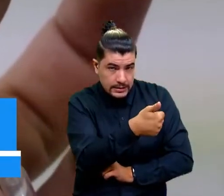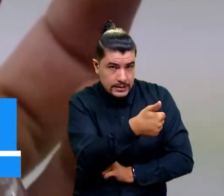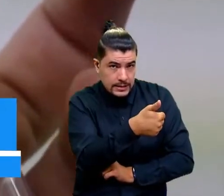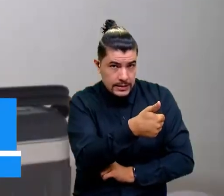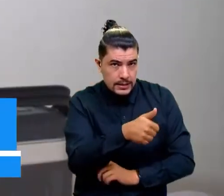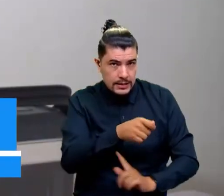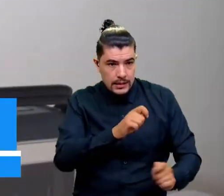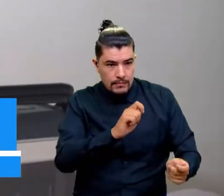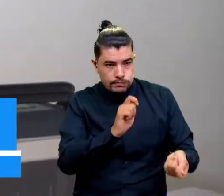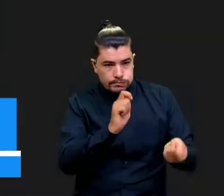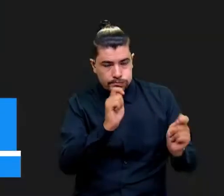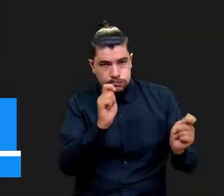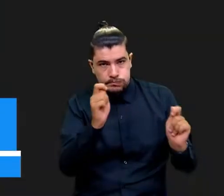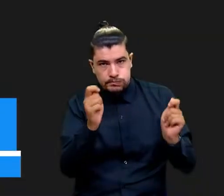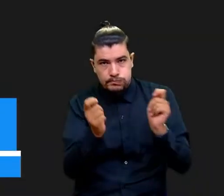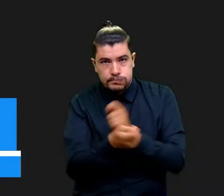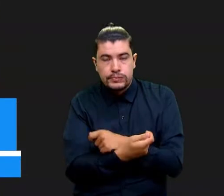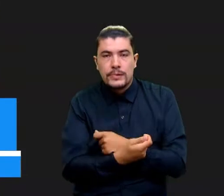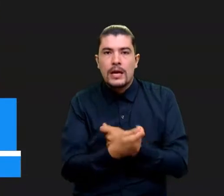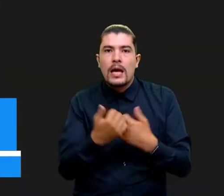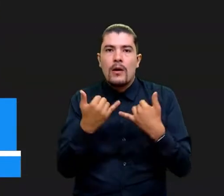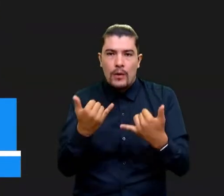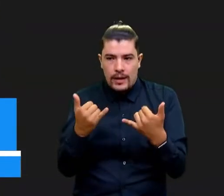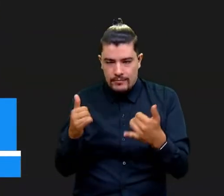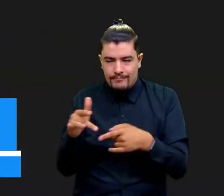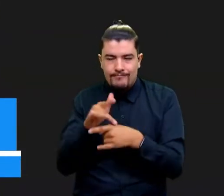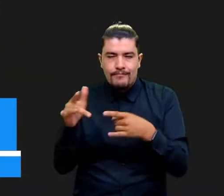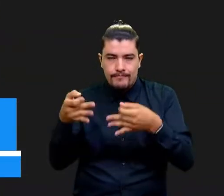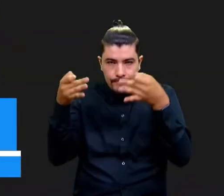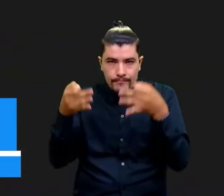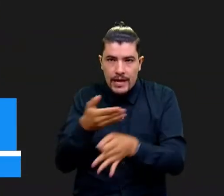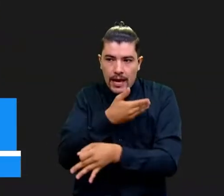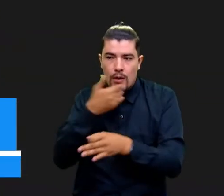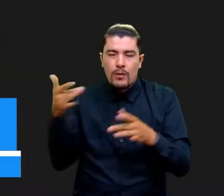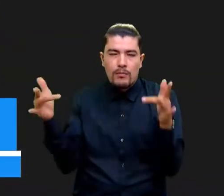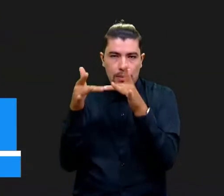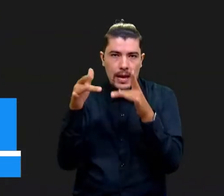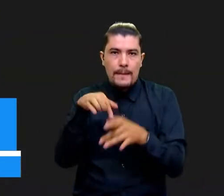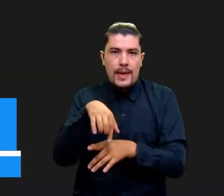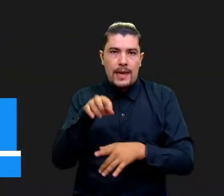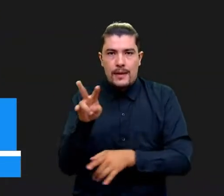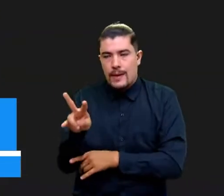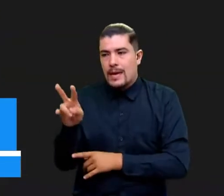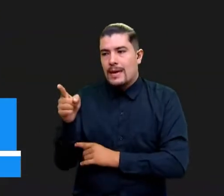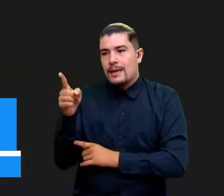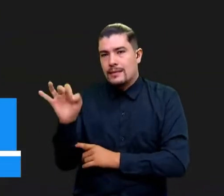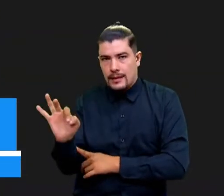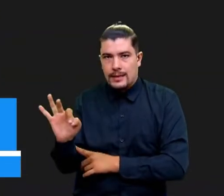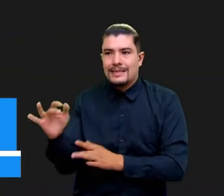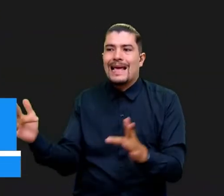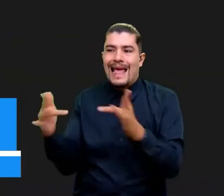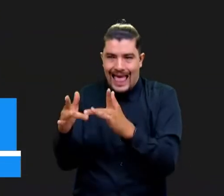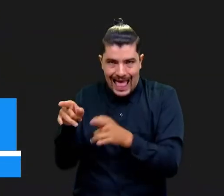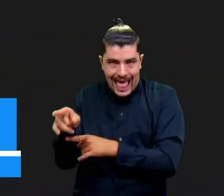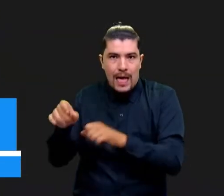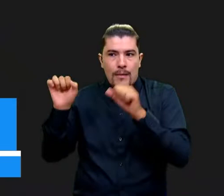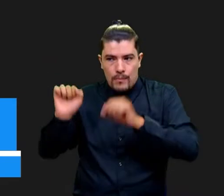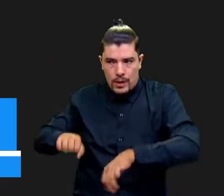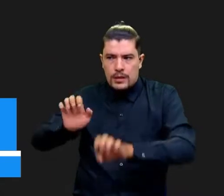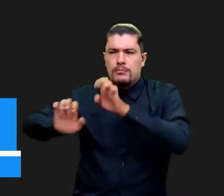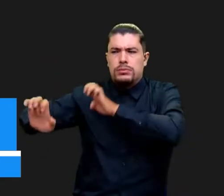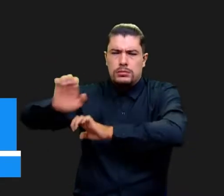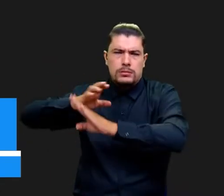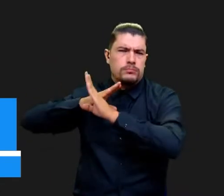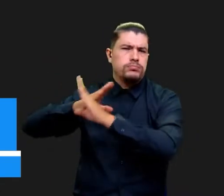que venían siendo atacados por la vacuna polivalente de 10 serotipos hacia unos serotipos